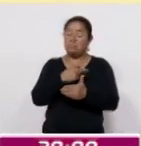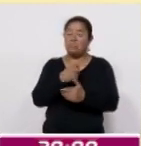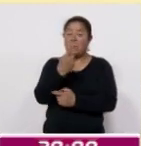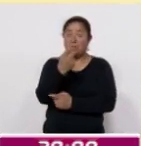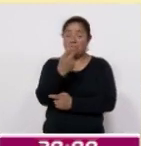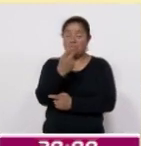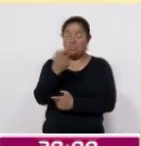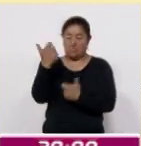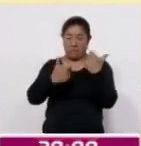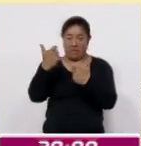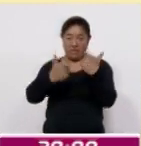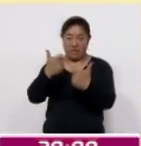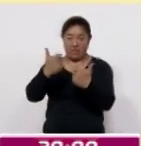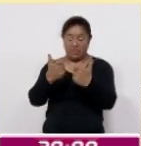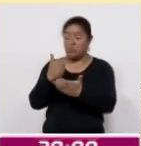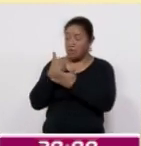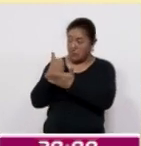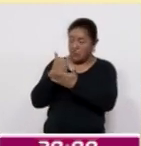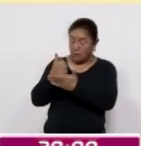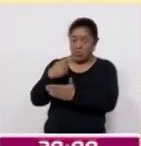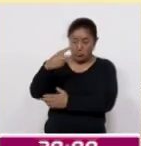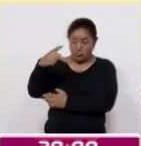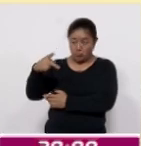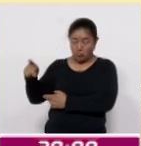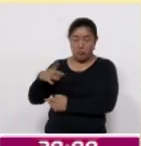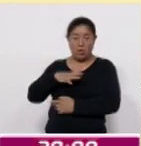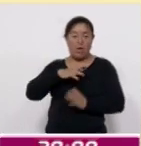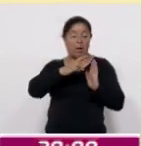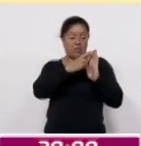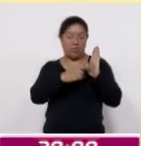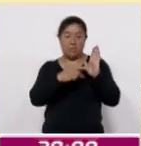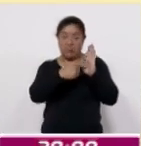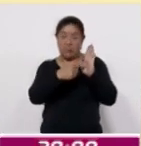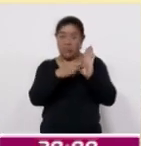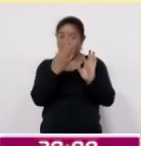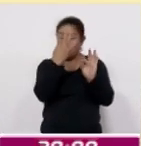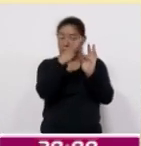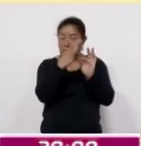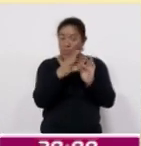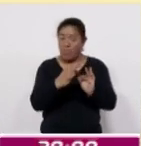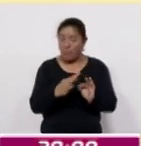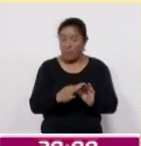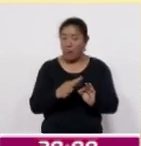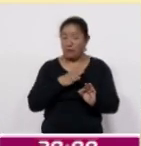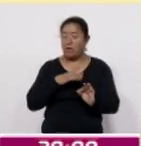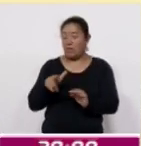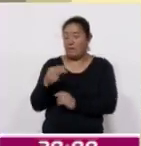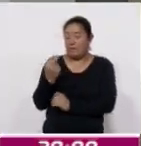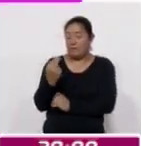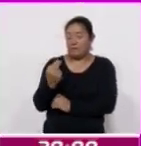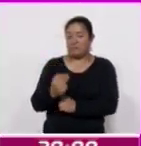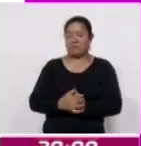a peso. Les ayudará con la invención de los reglamentos y normatividad necesaria.